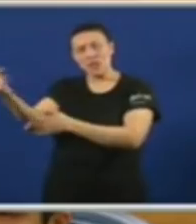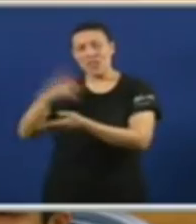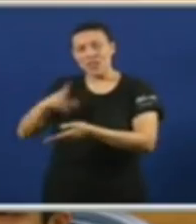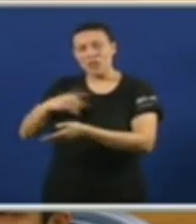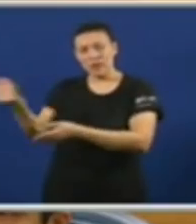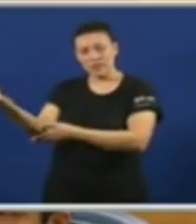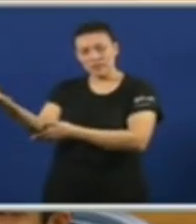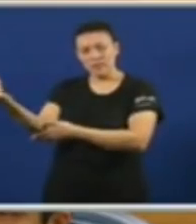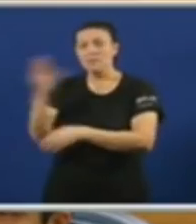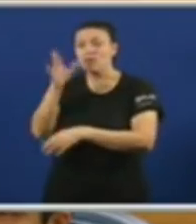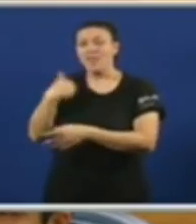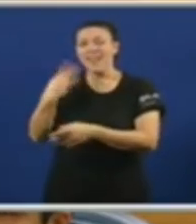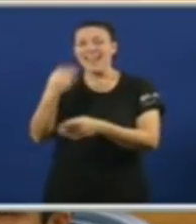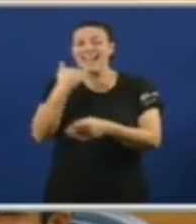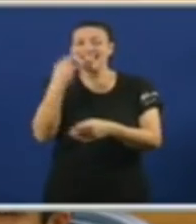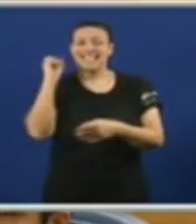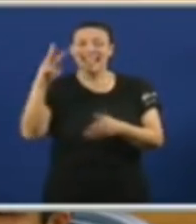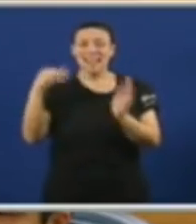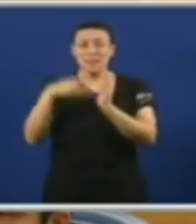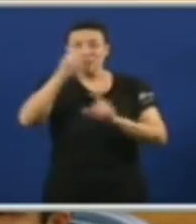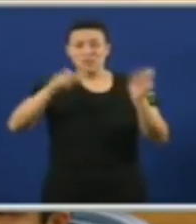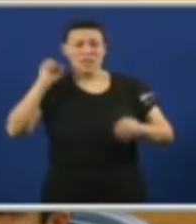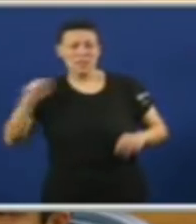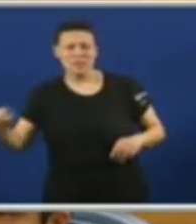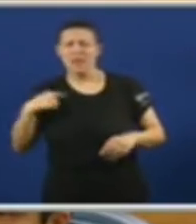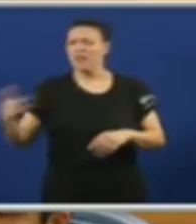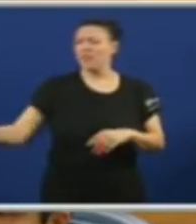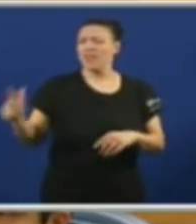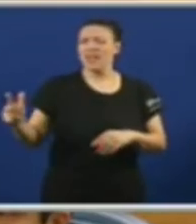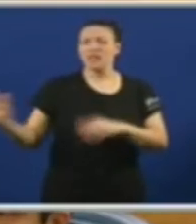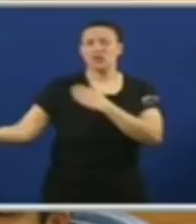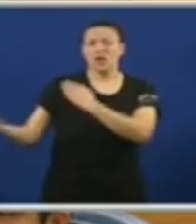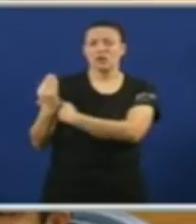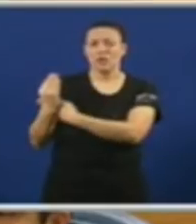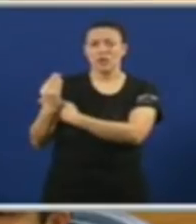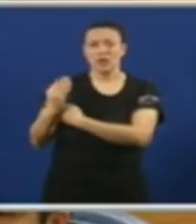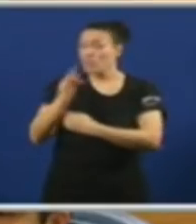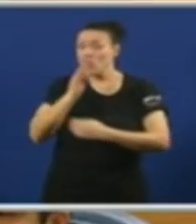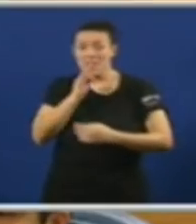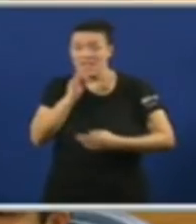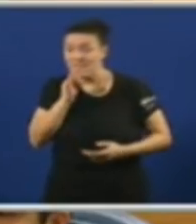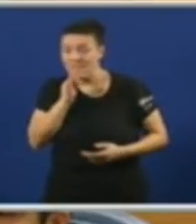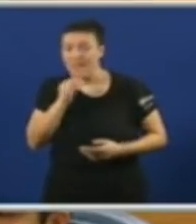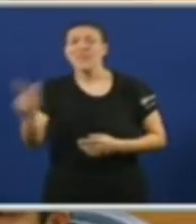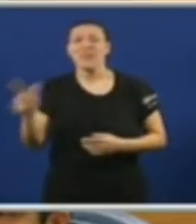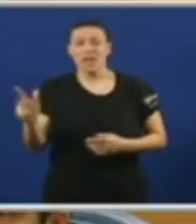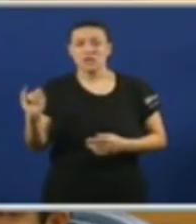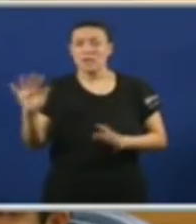casi 13.000 dependentes Que teñen dereito a unha xuda Que non están recibindo En terceiro lugar